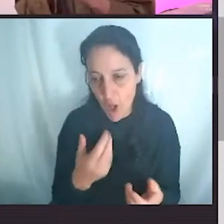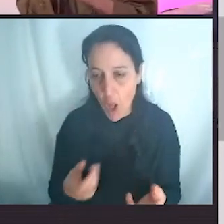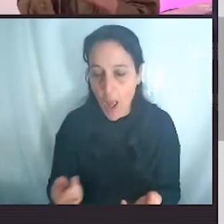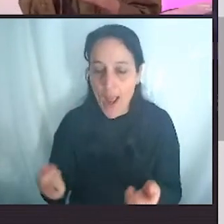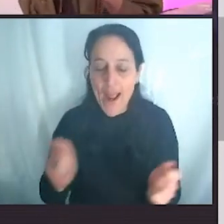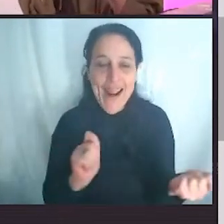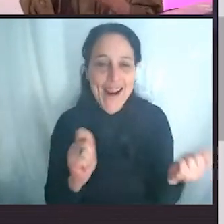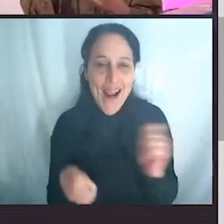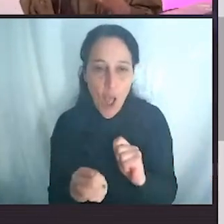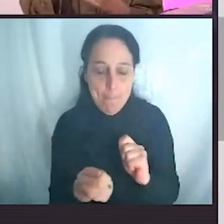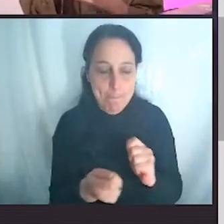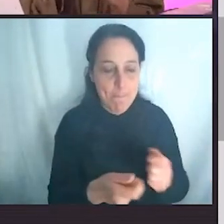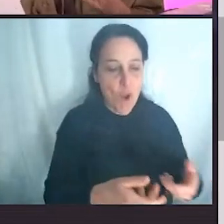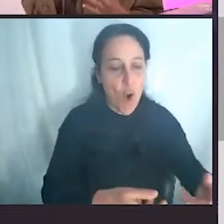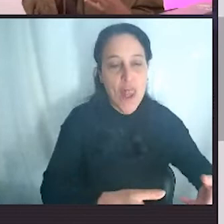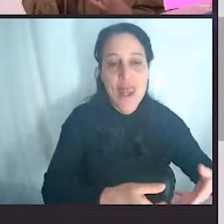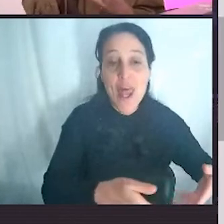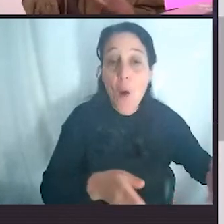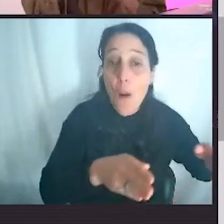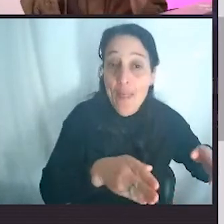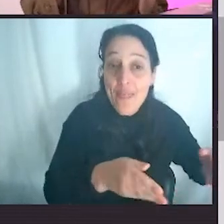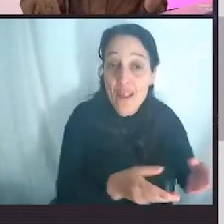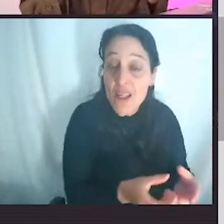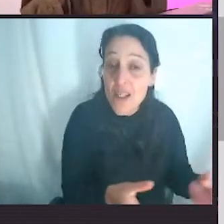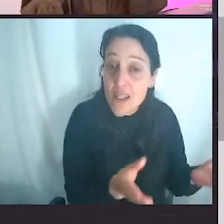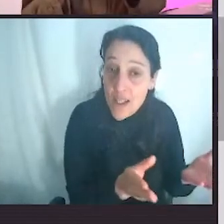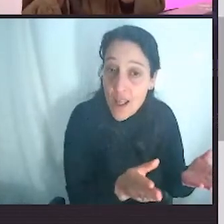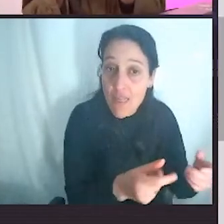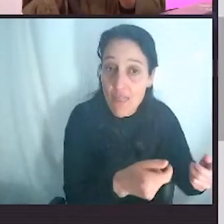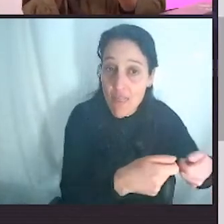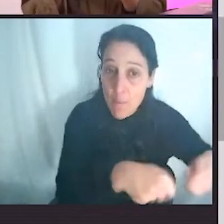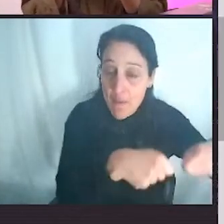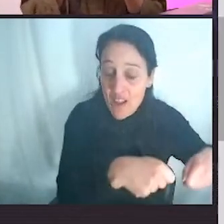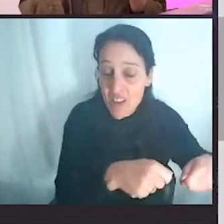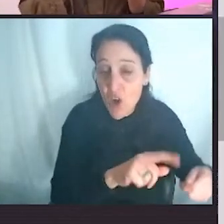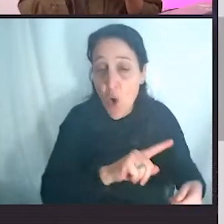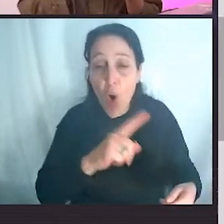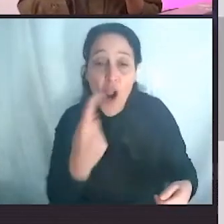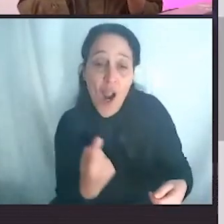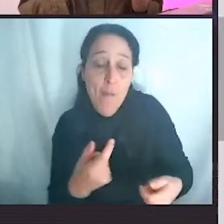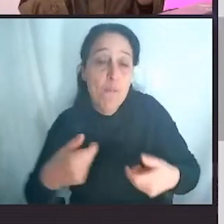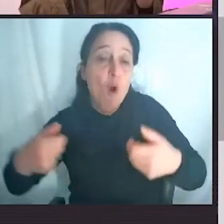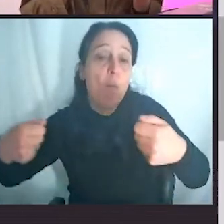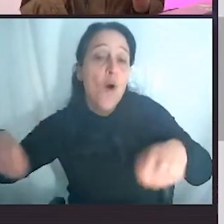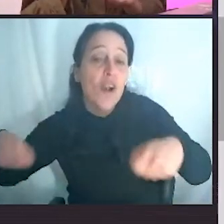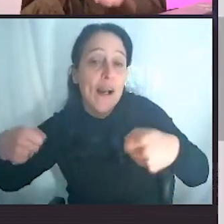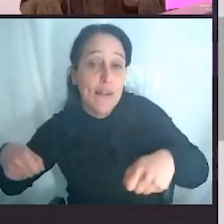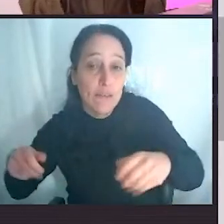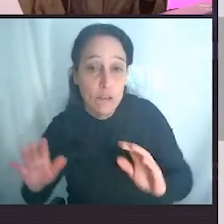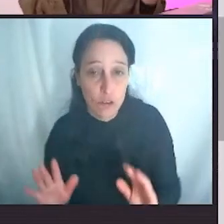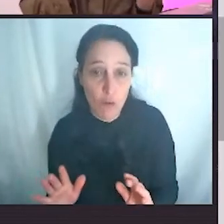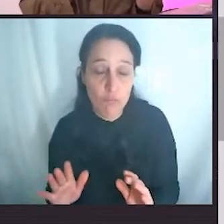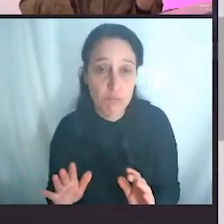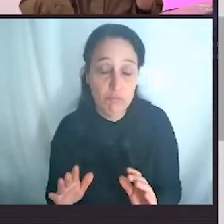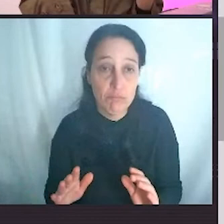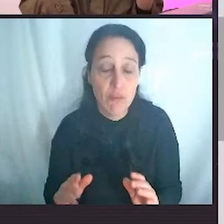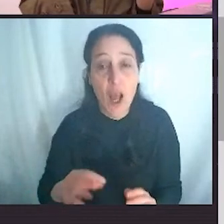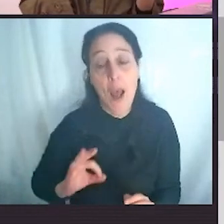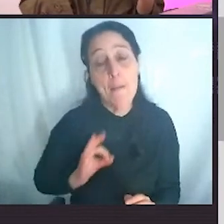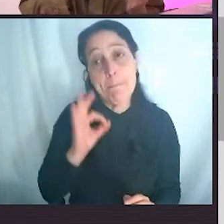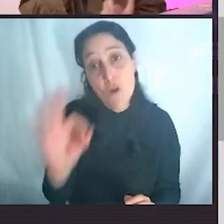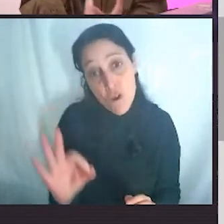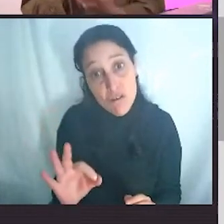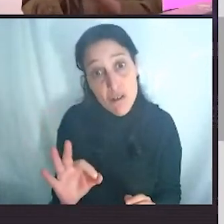bandejas de papel o de cartón. Al año siguiente puedo mostrar con la documentación cómo trabajaba antes con